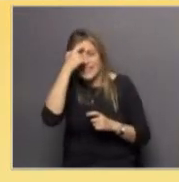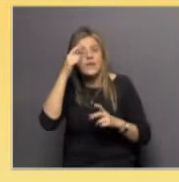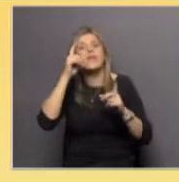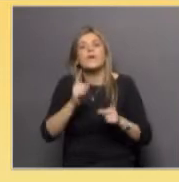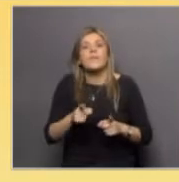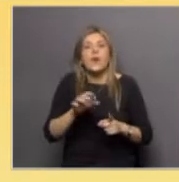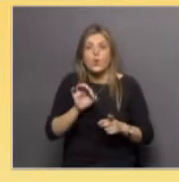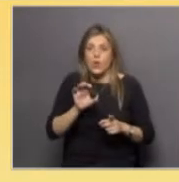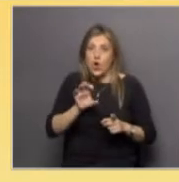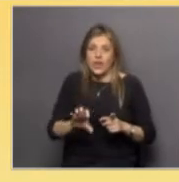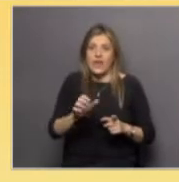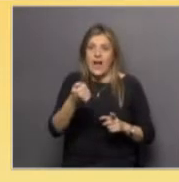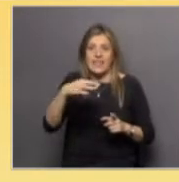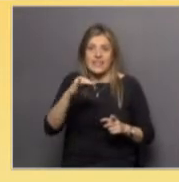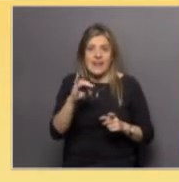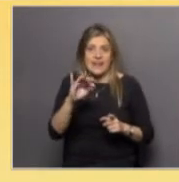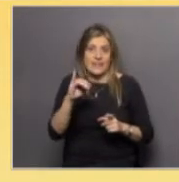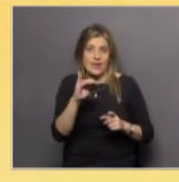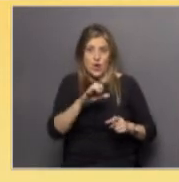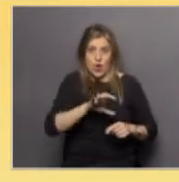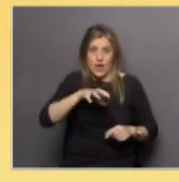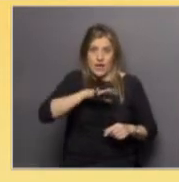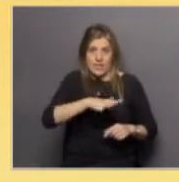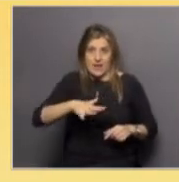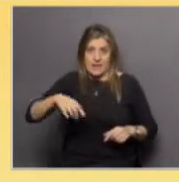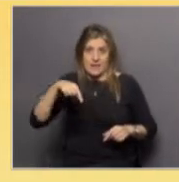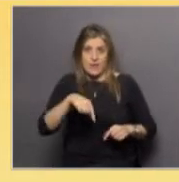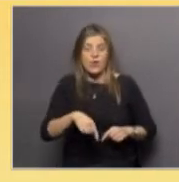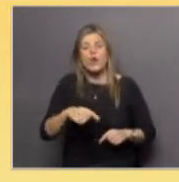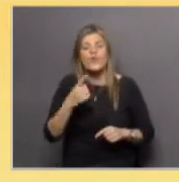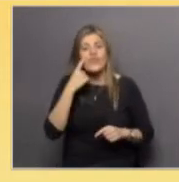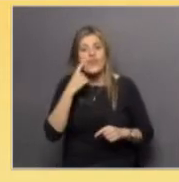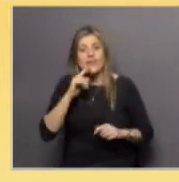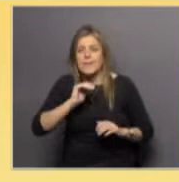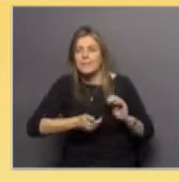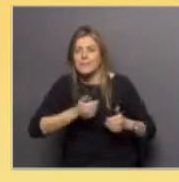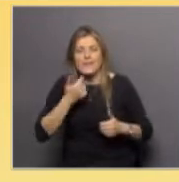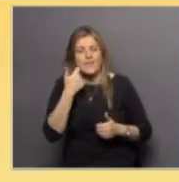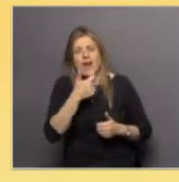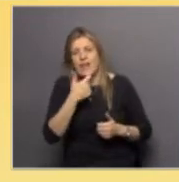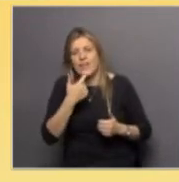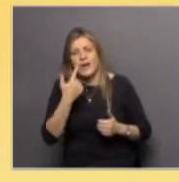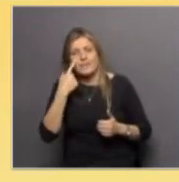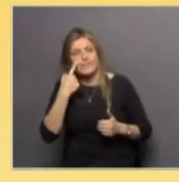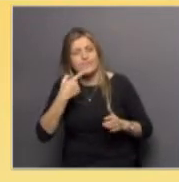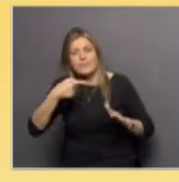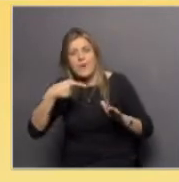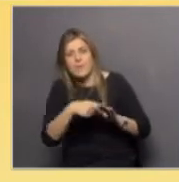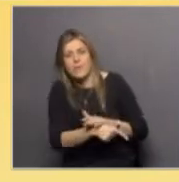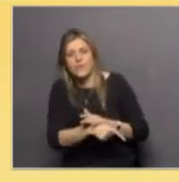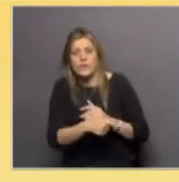como es el continente antártico, el conocimiento que se tiene aún de esto y de